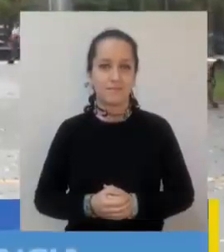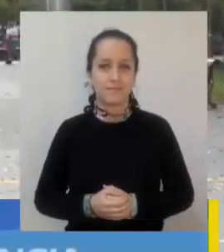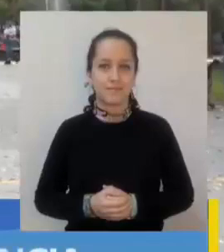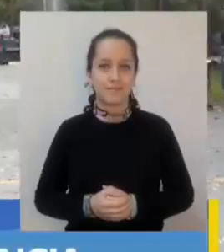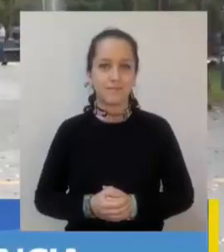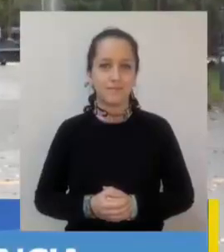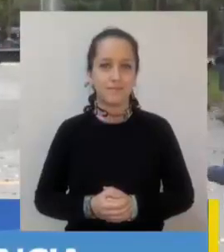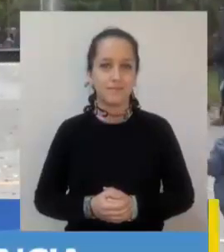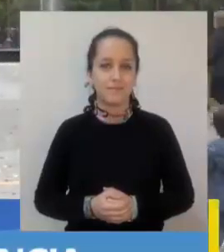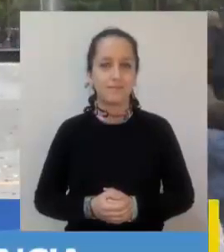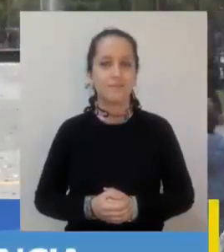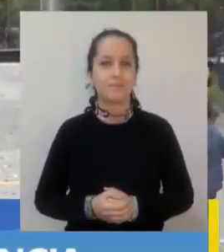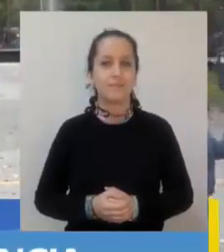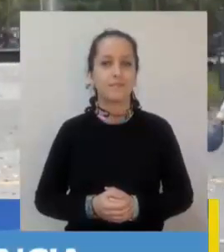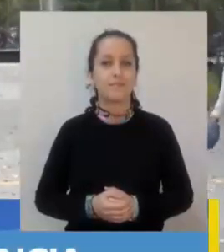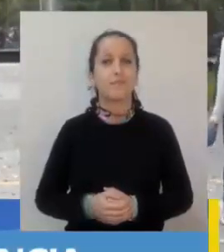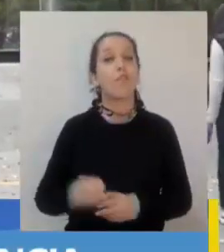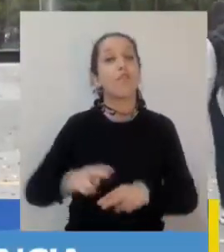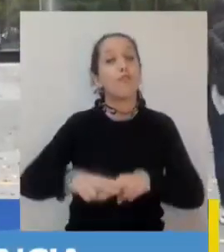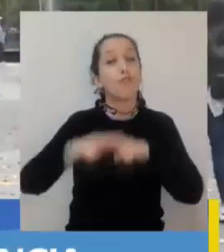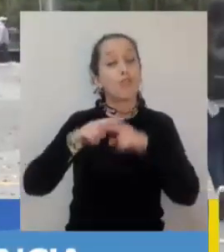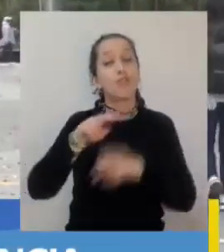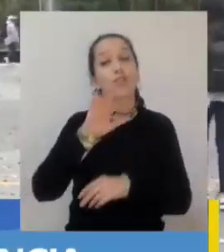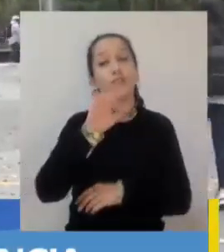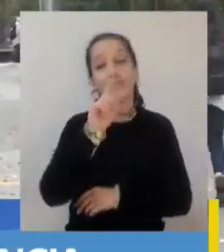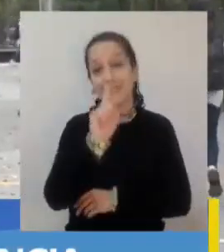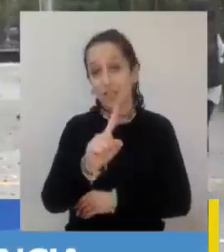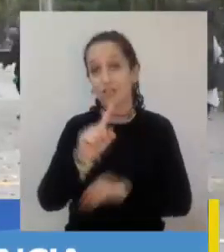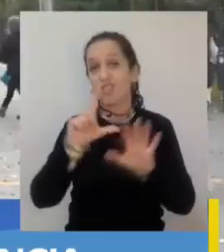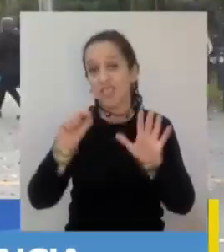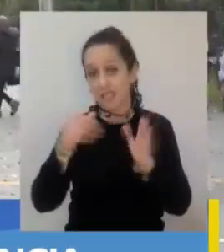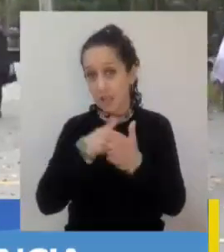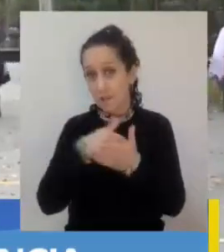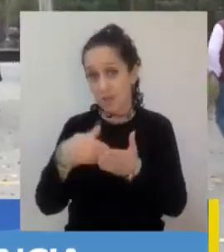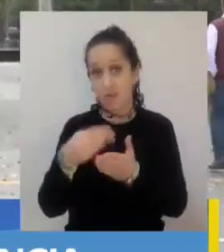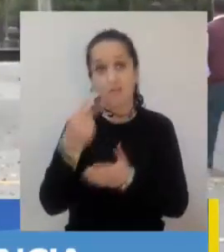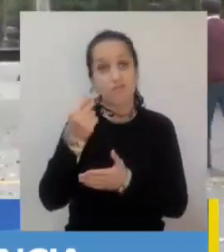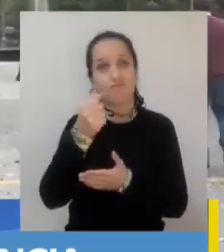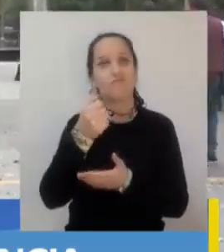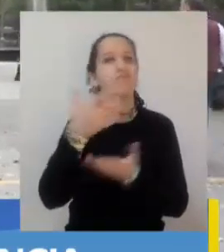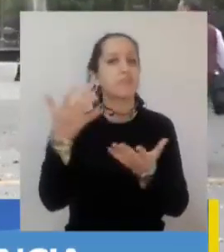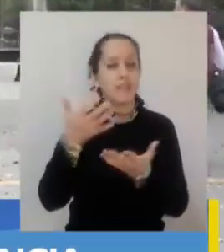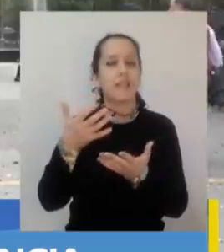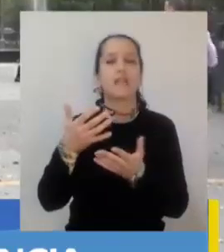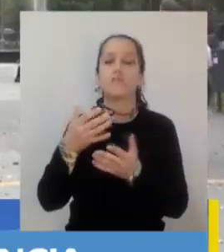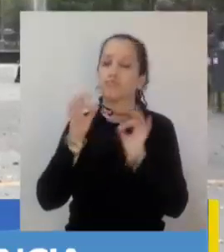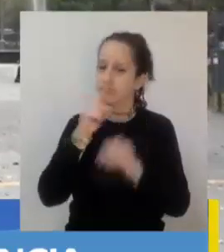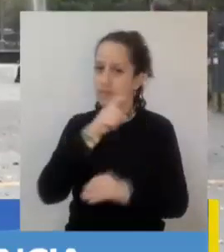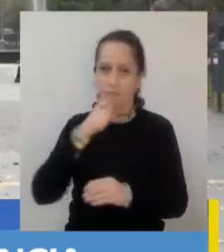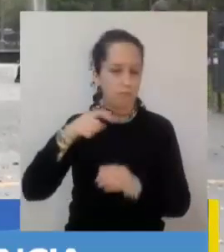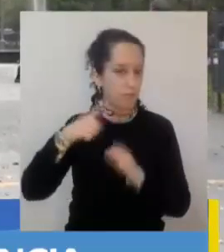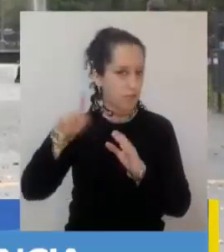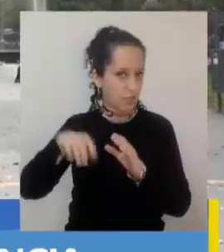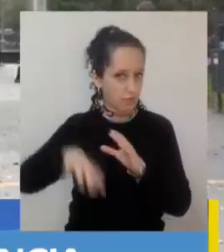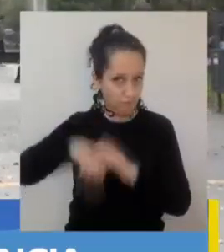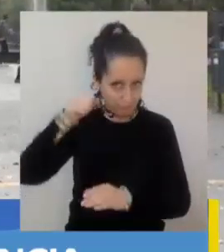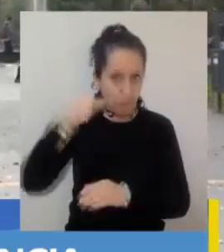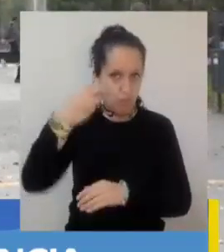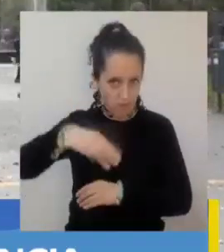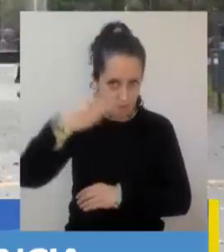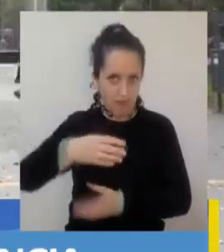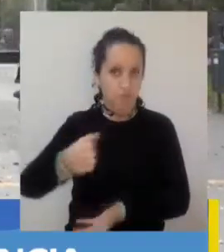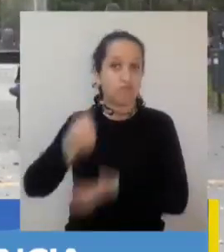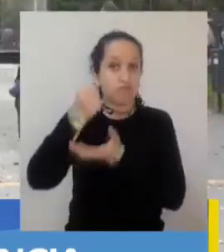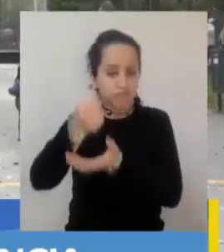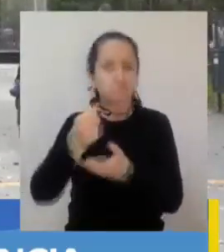Con un monto que supera los 170 millones de pesos provenientes de recursos 100% municipales, se logrará